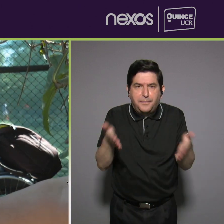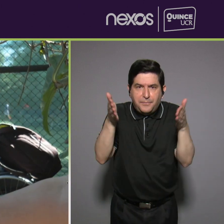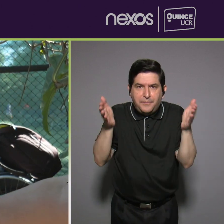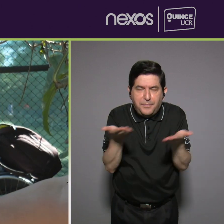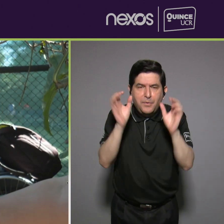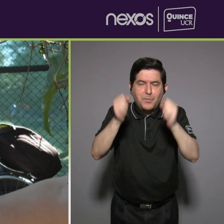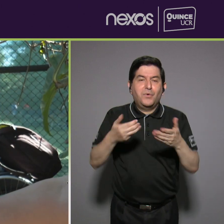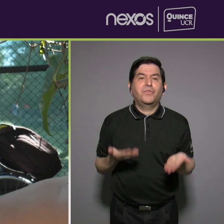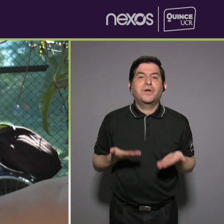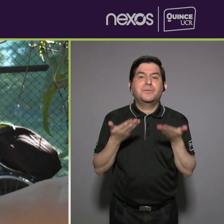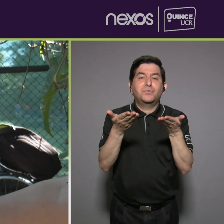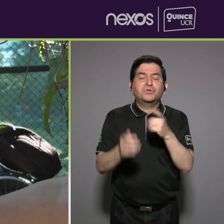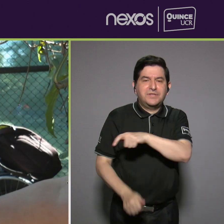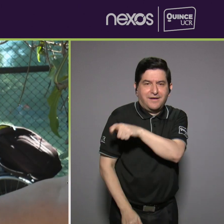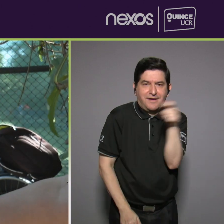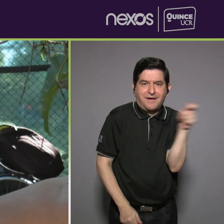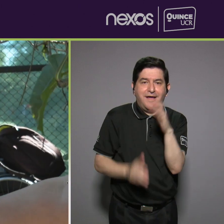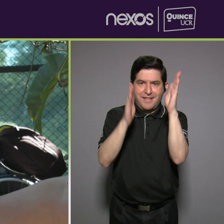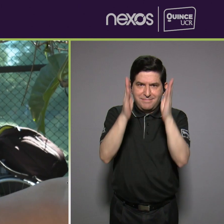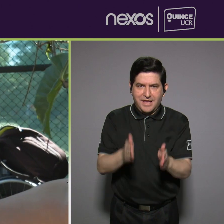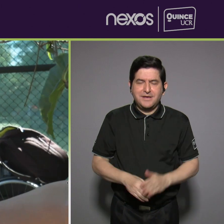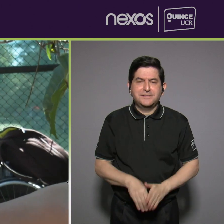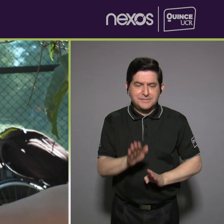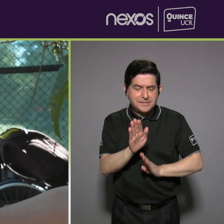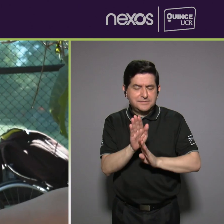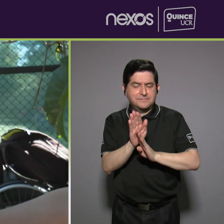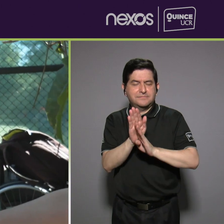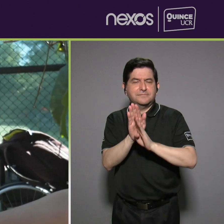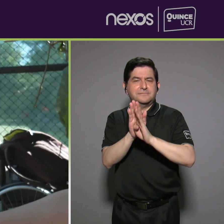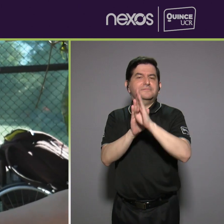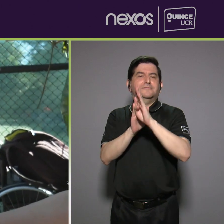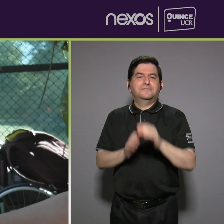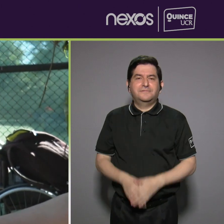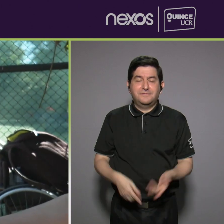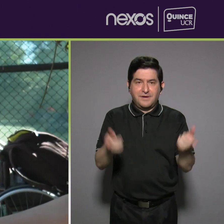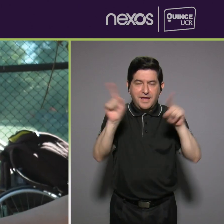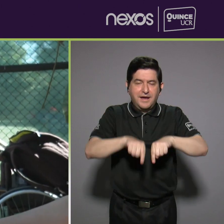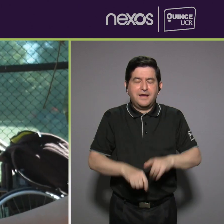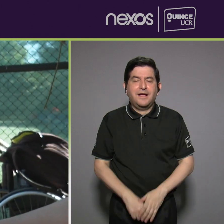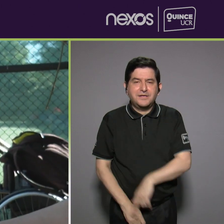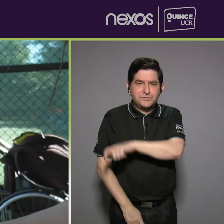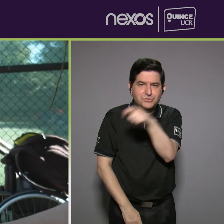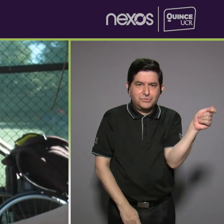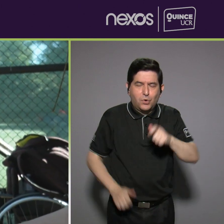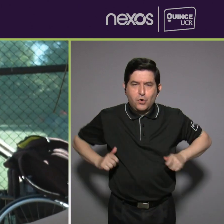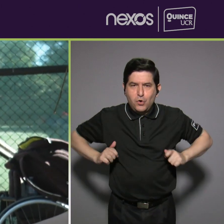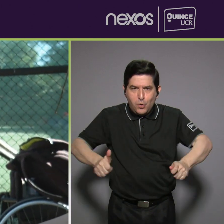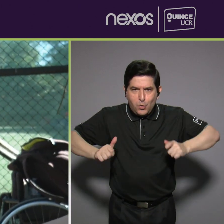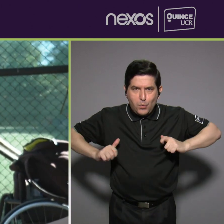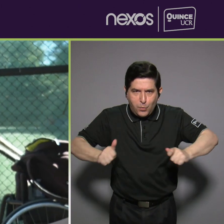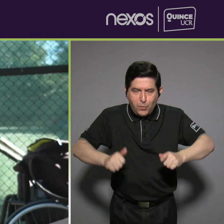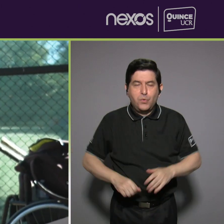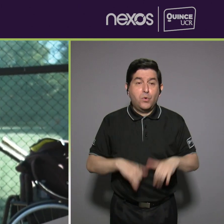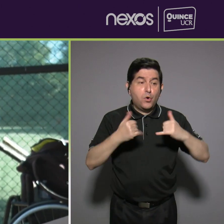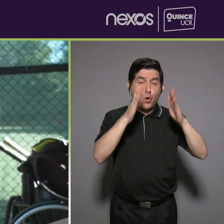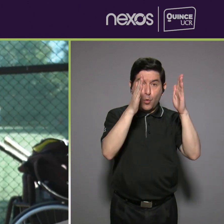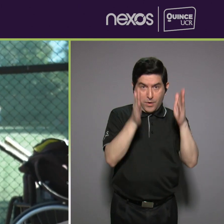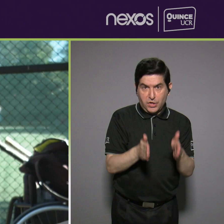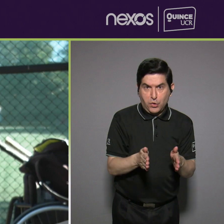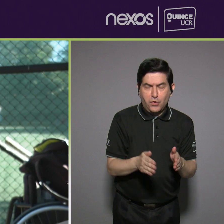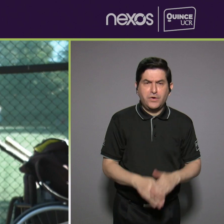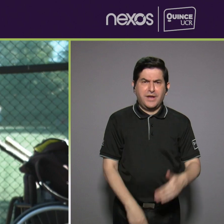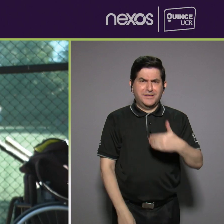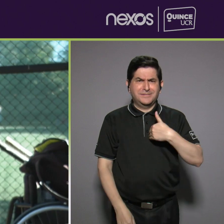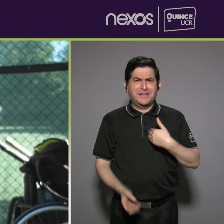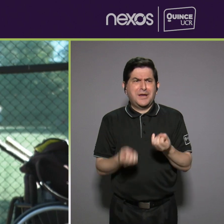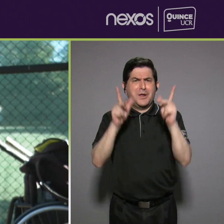que podemos dar a los tenistas que están en desarrollo. Y en el caso de tenis en silla de ruedas, para muchos jugadores, tener